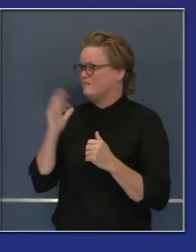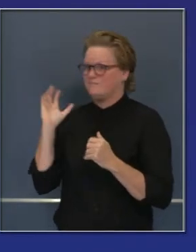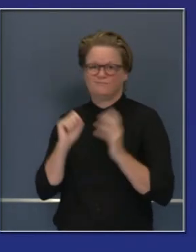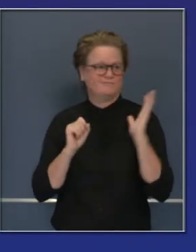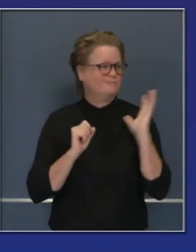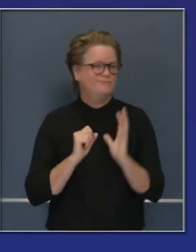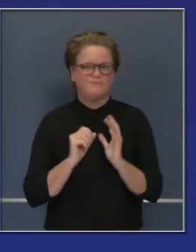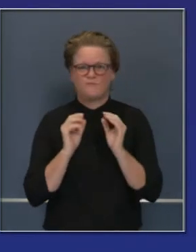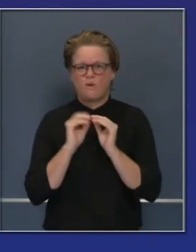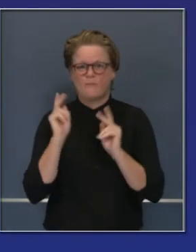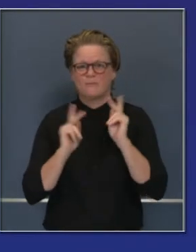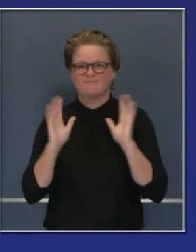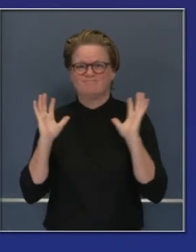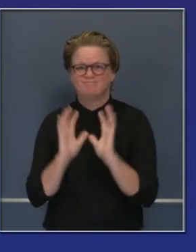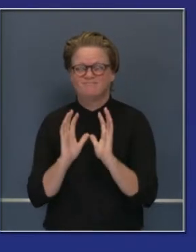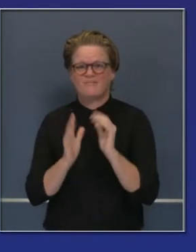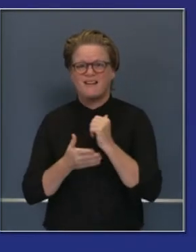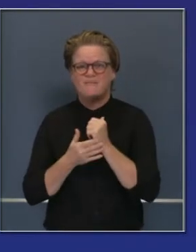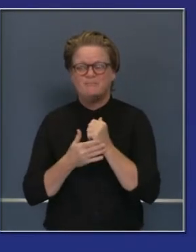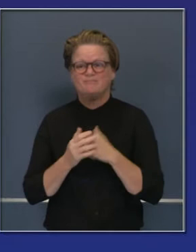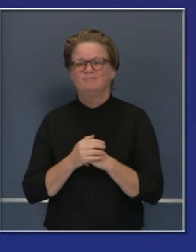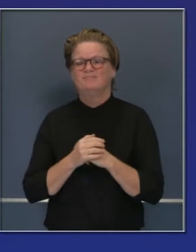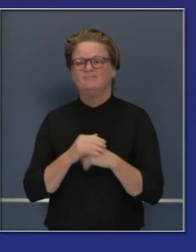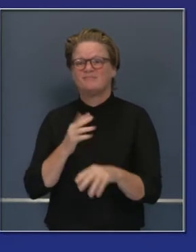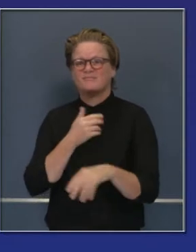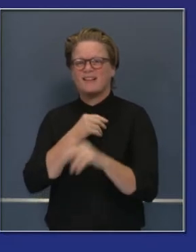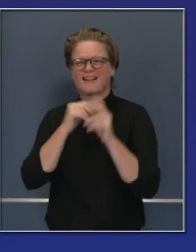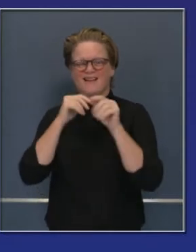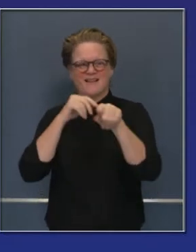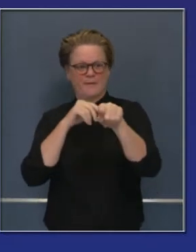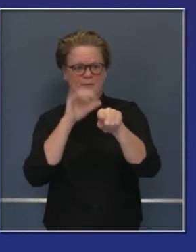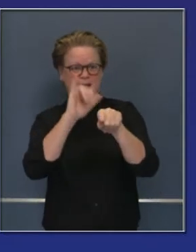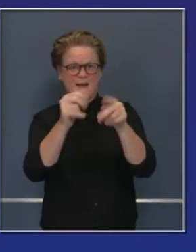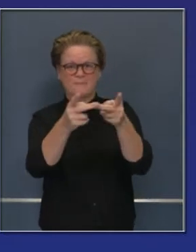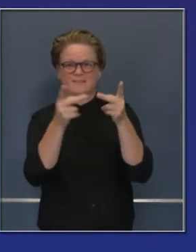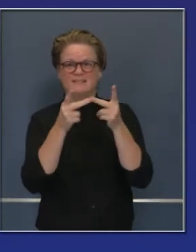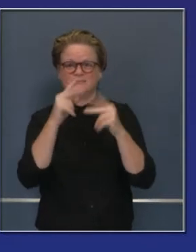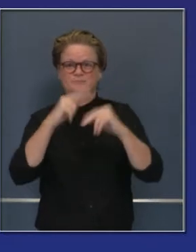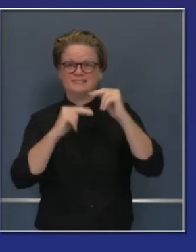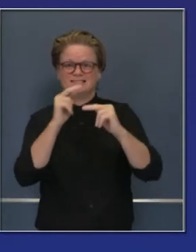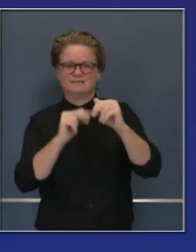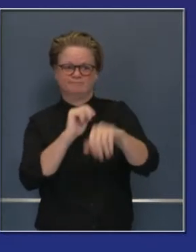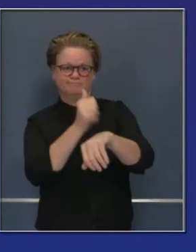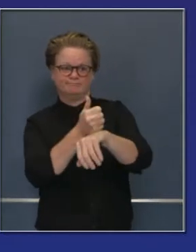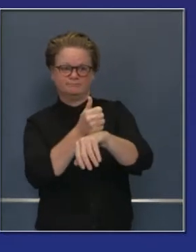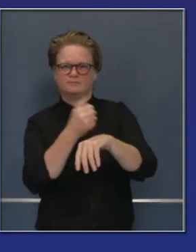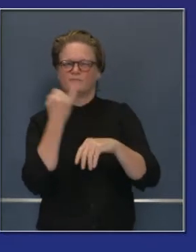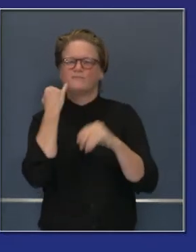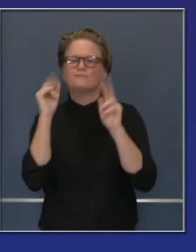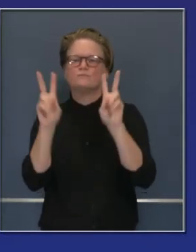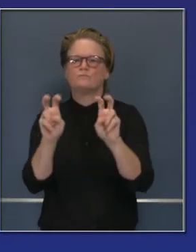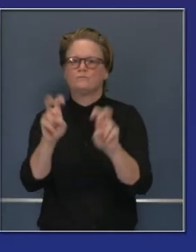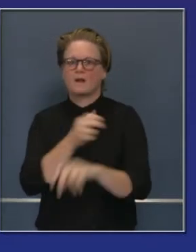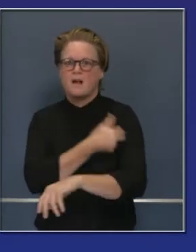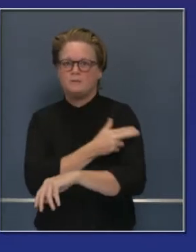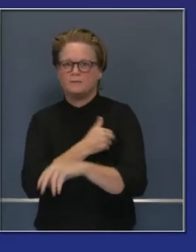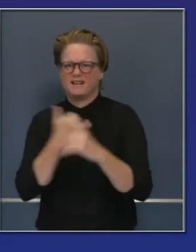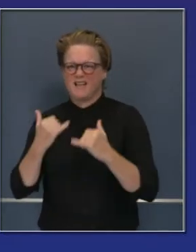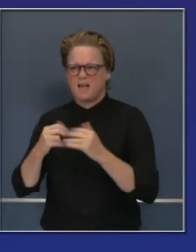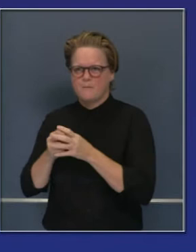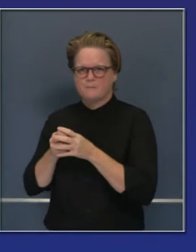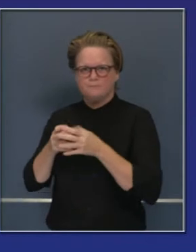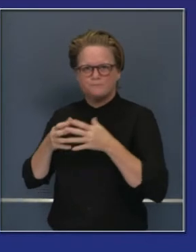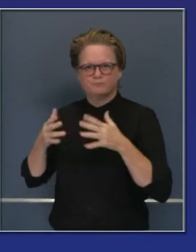reitero, si es necesario, de casi 2,000 camas en total de capacidad en este estatus